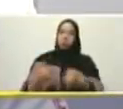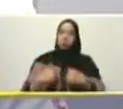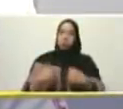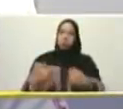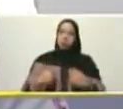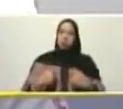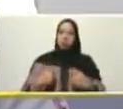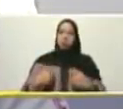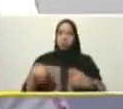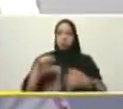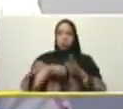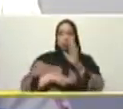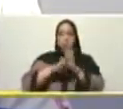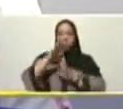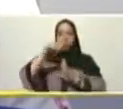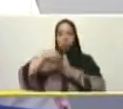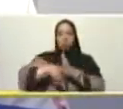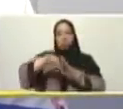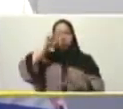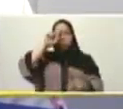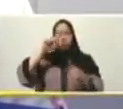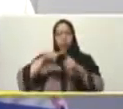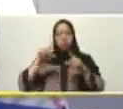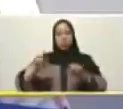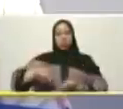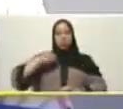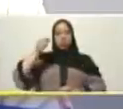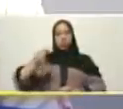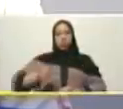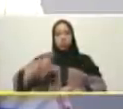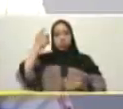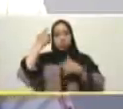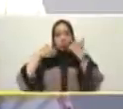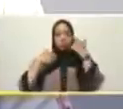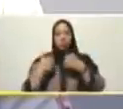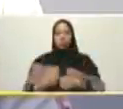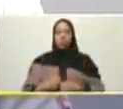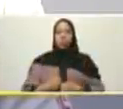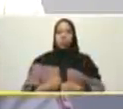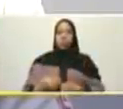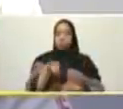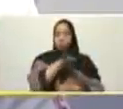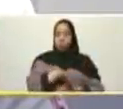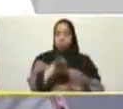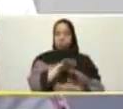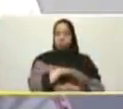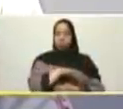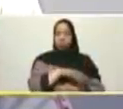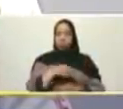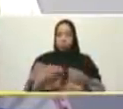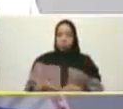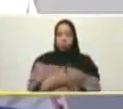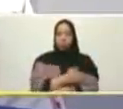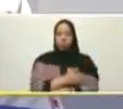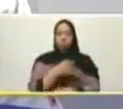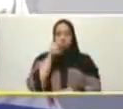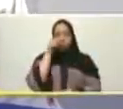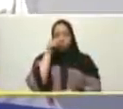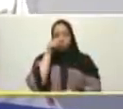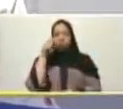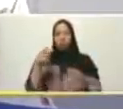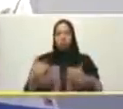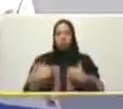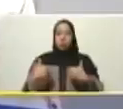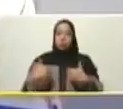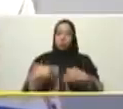seguir avanzando en la meta y luego la pandemia la autoconstrucción se constituyó en un antídoto contra los efectos de la pandemia